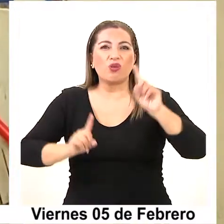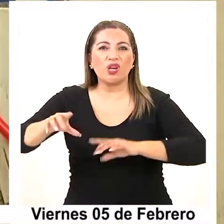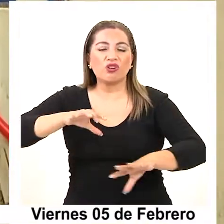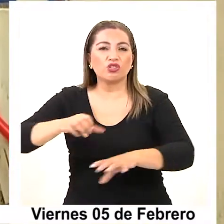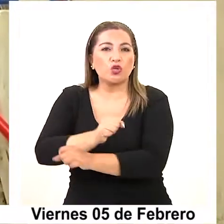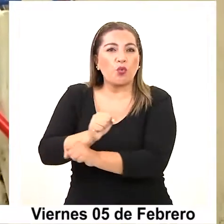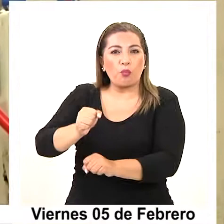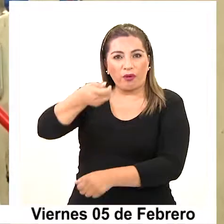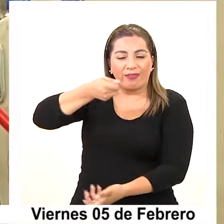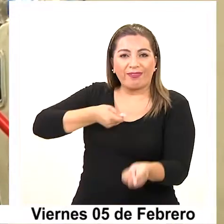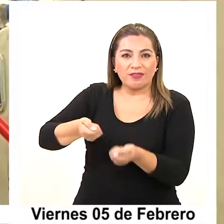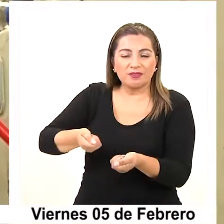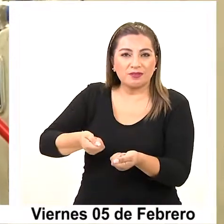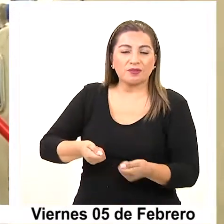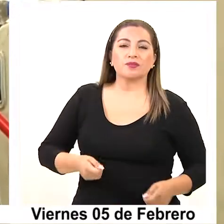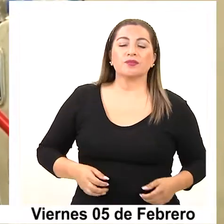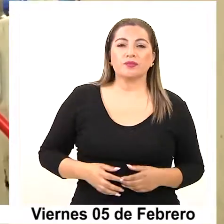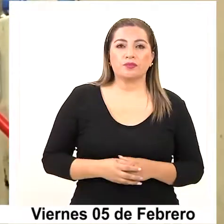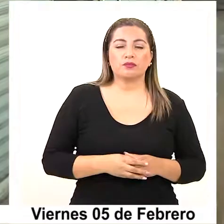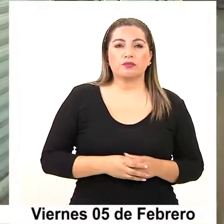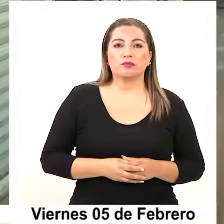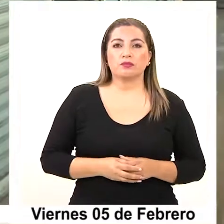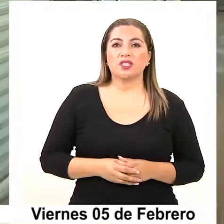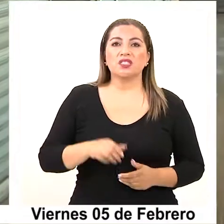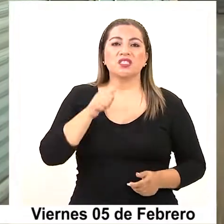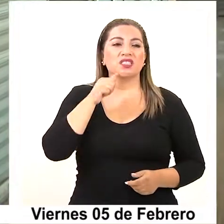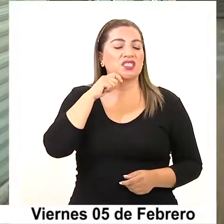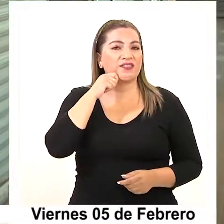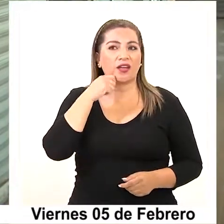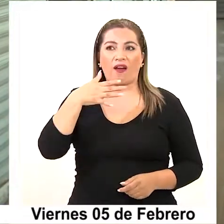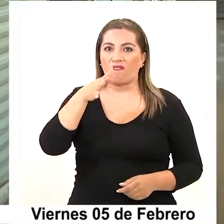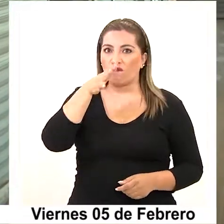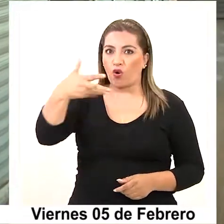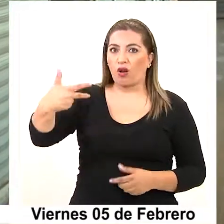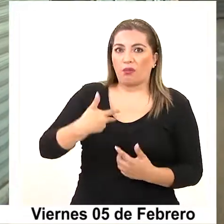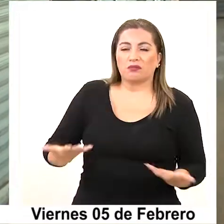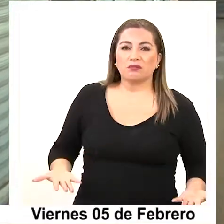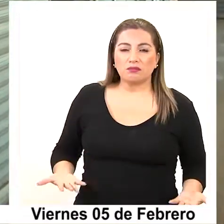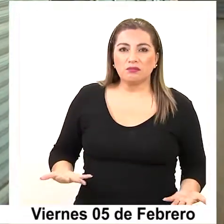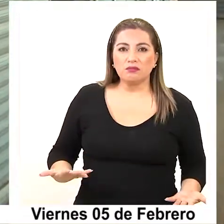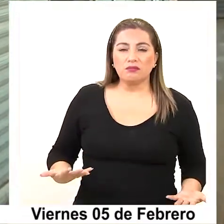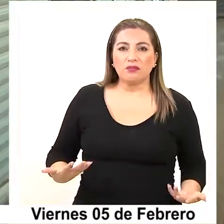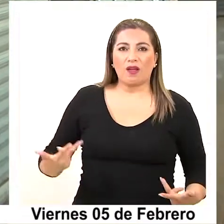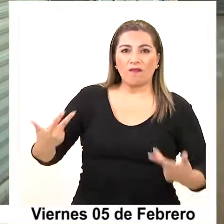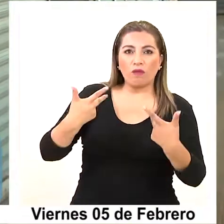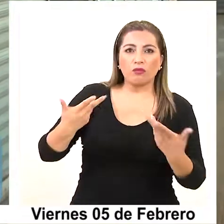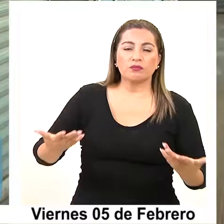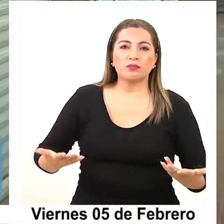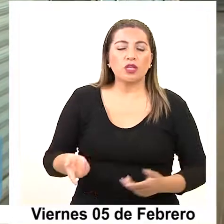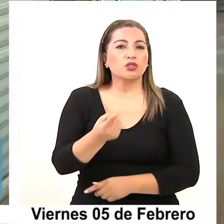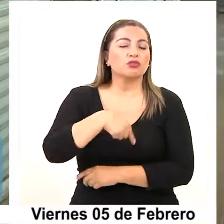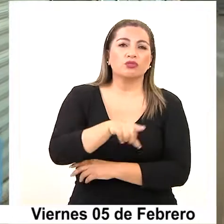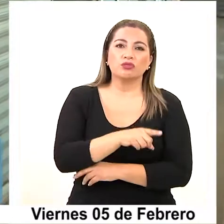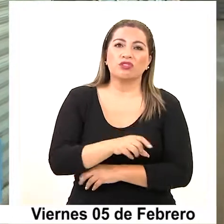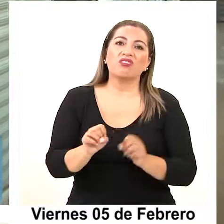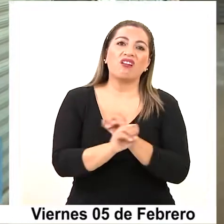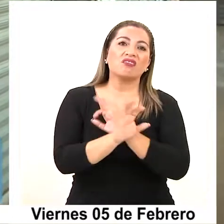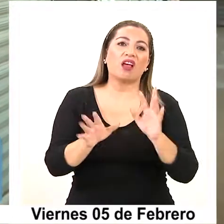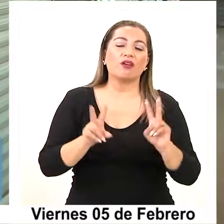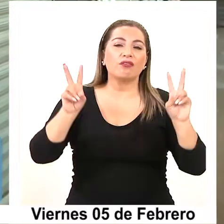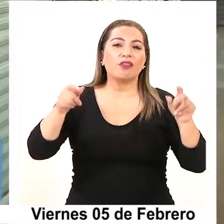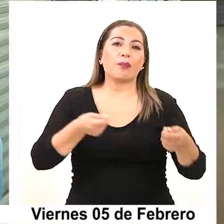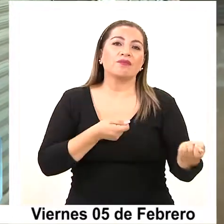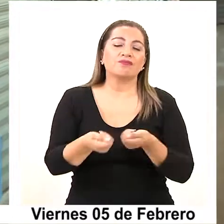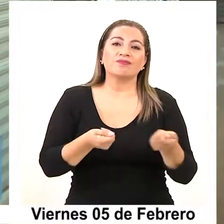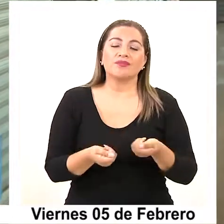que no eran de primera necesidad. Una burla más, ¿por qué quieres que le diga? Si aquí estamos claros que toda la economía